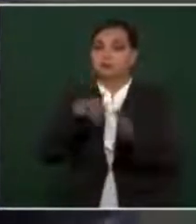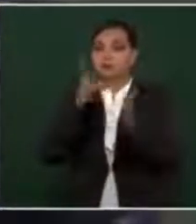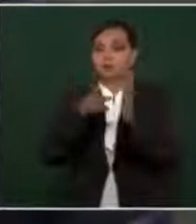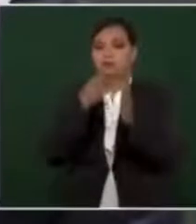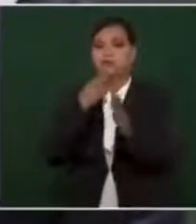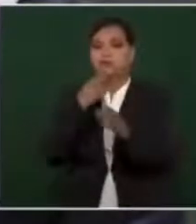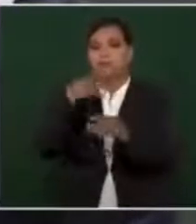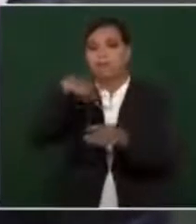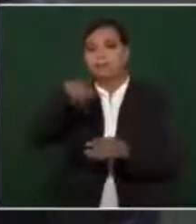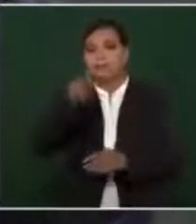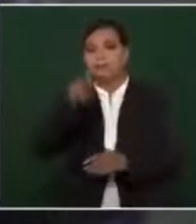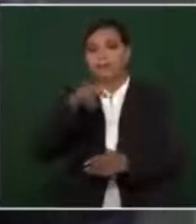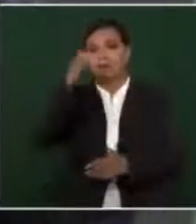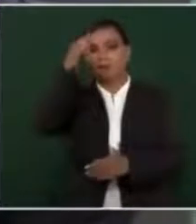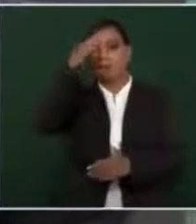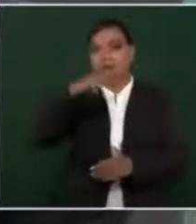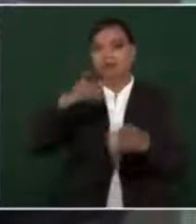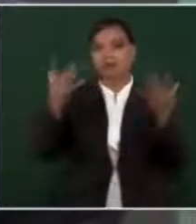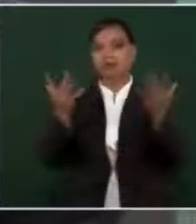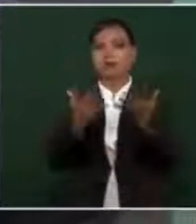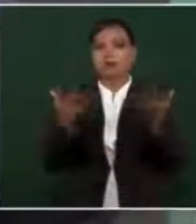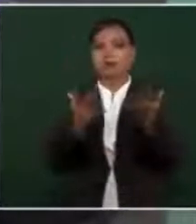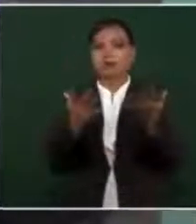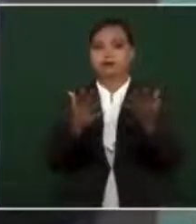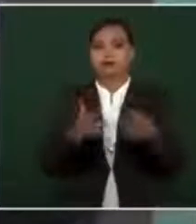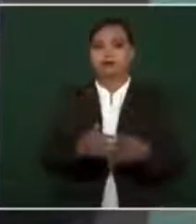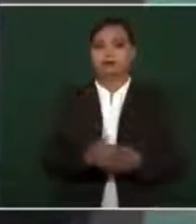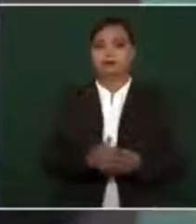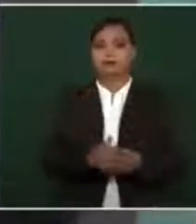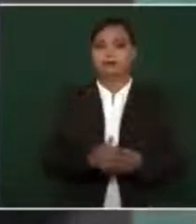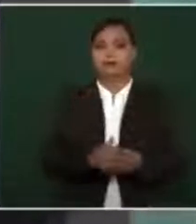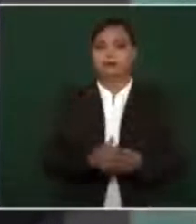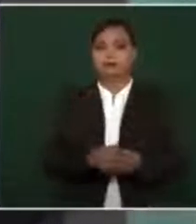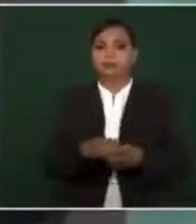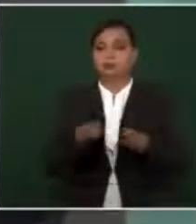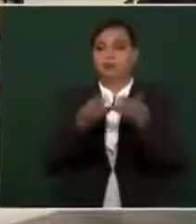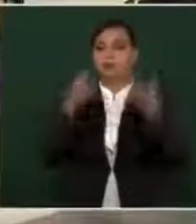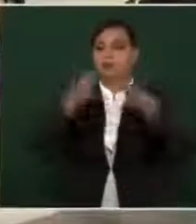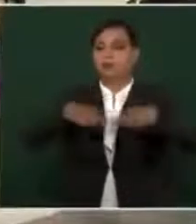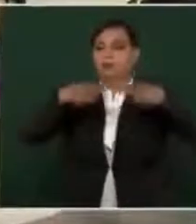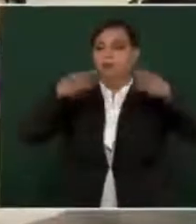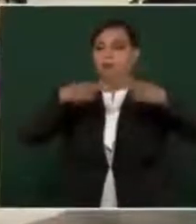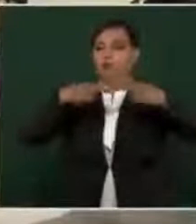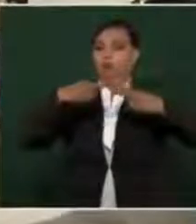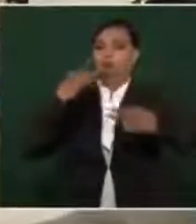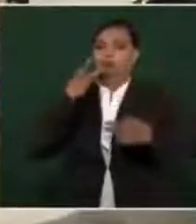para hacer jugosos negocios.